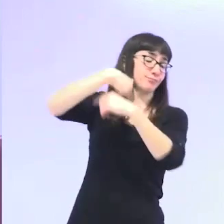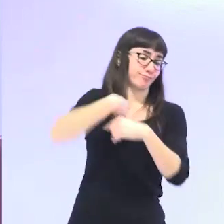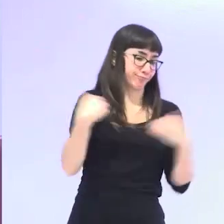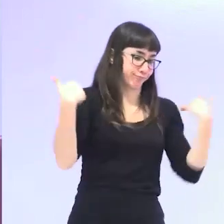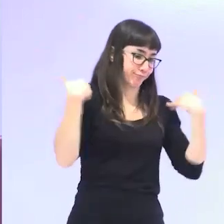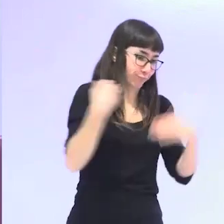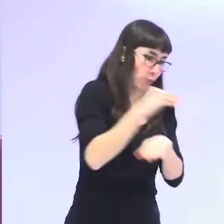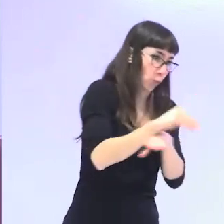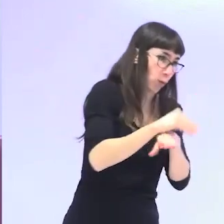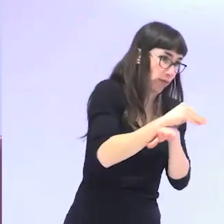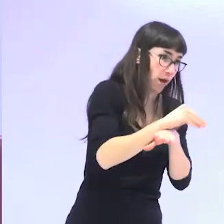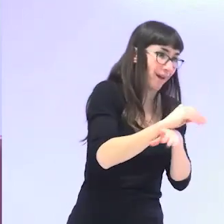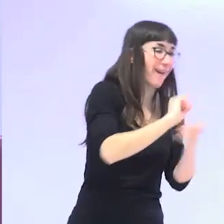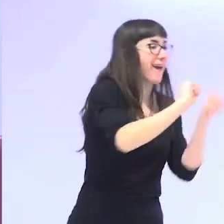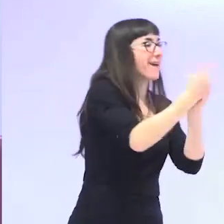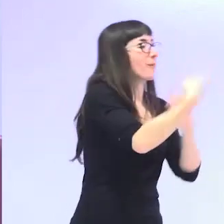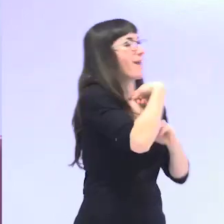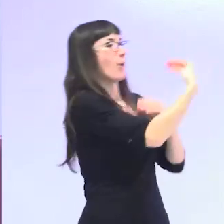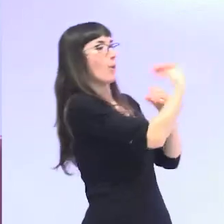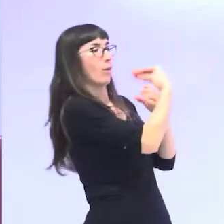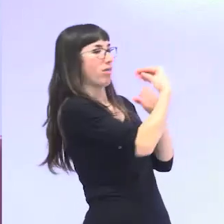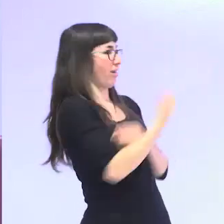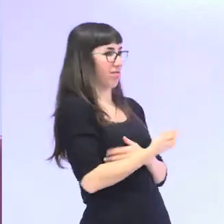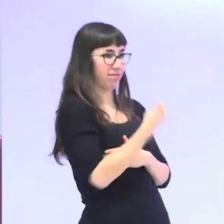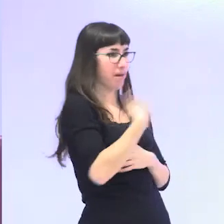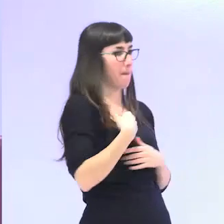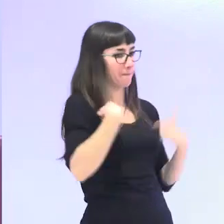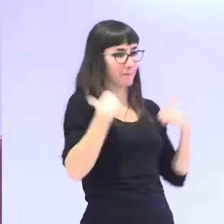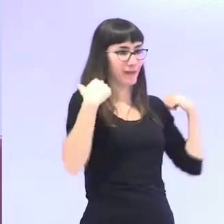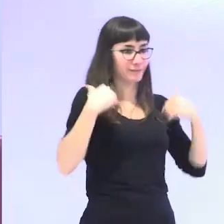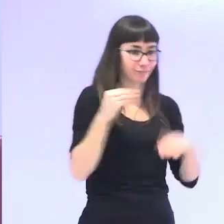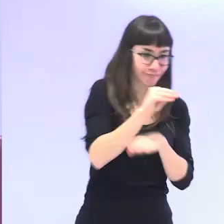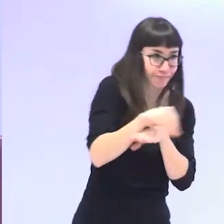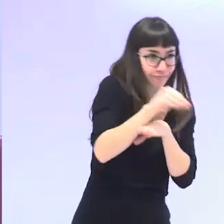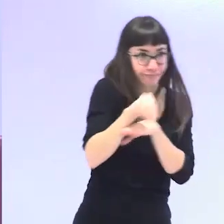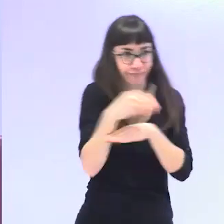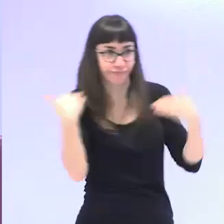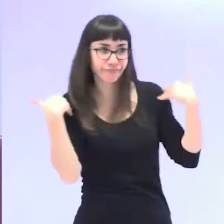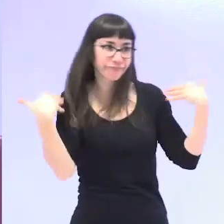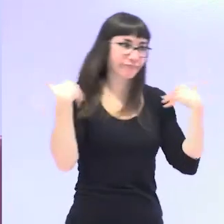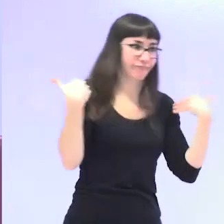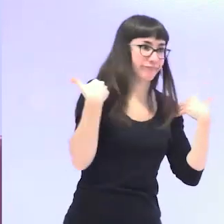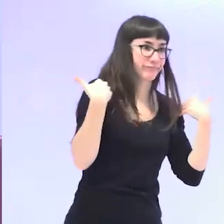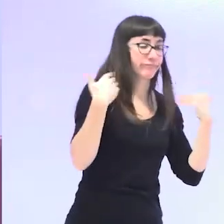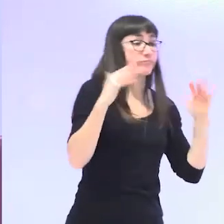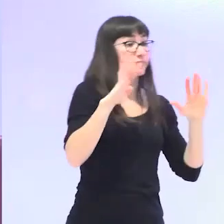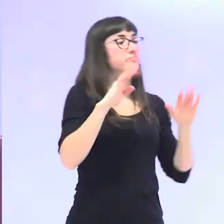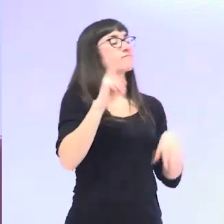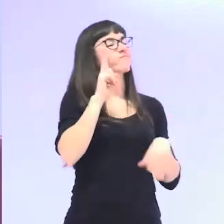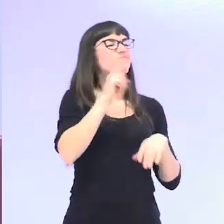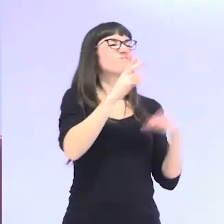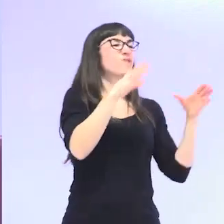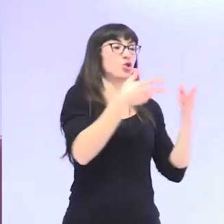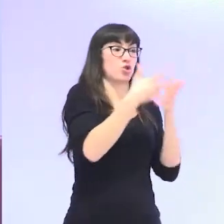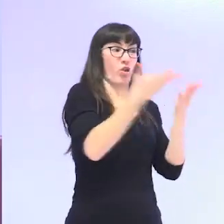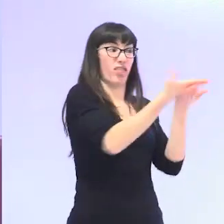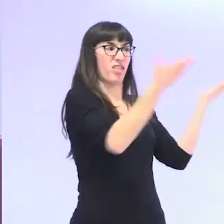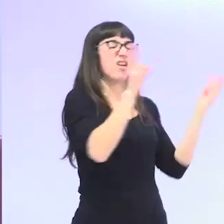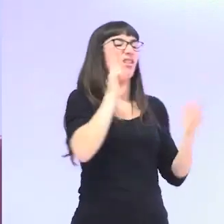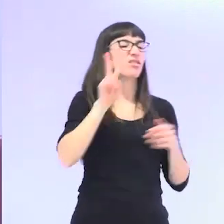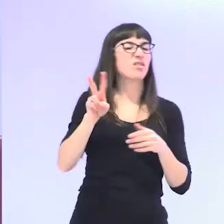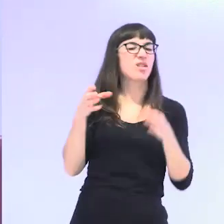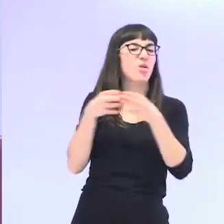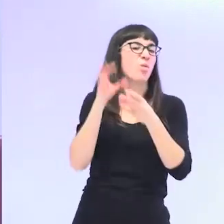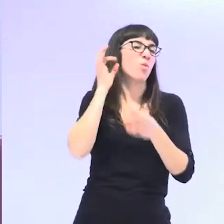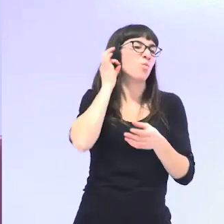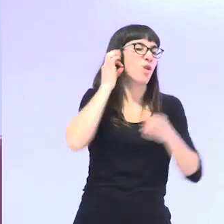reciben, pero de eso no se habla. Fundamentalmente se las ve como colectivo costoso porque llegan a edades avanzadas y porque creemos que llegan con